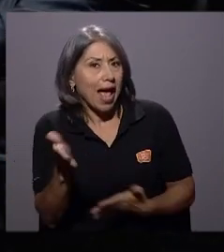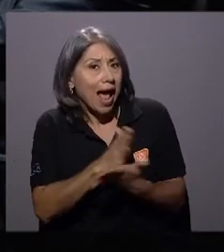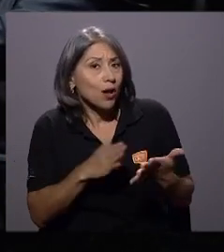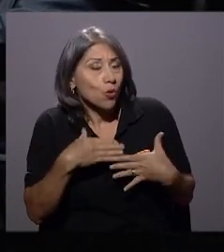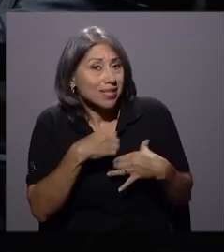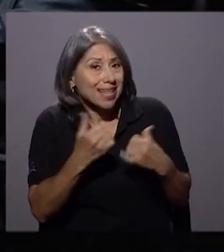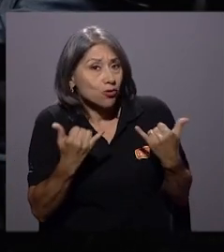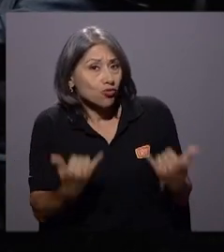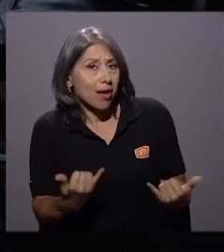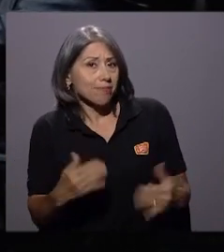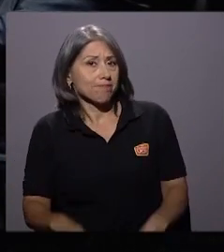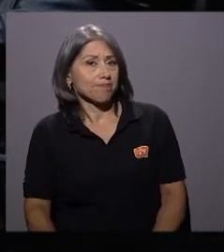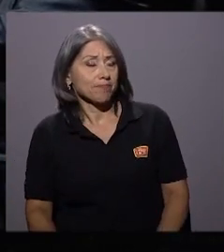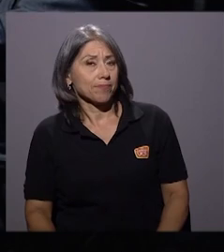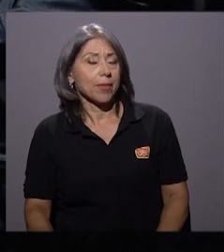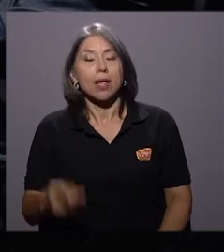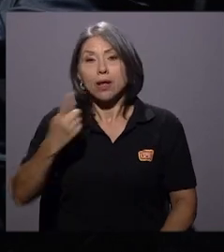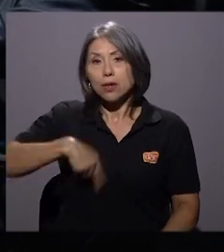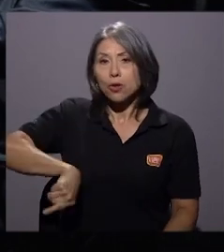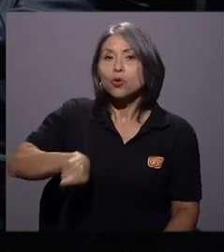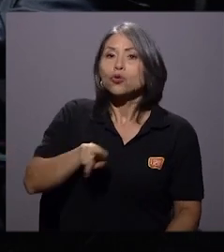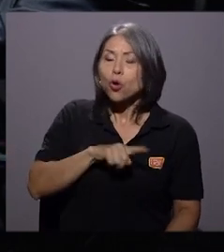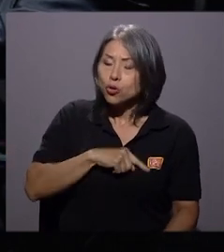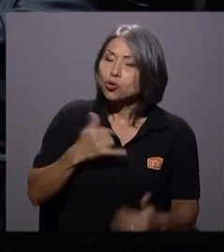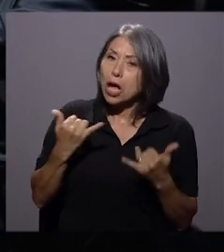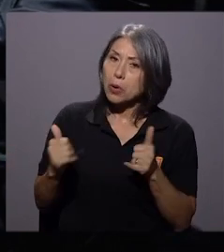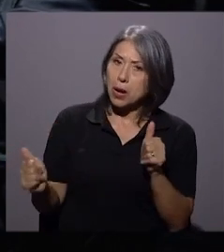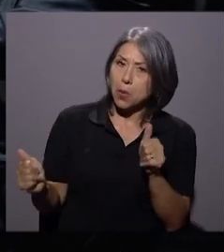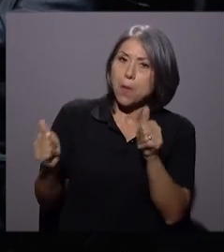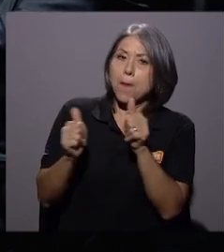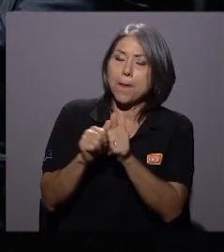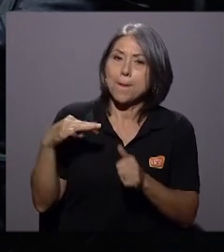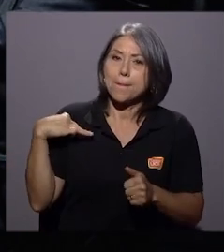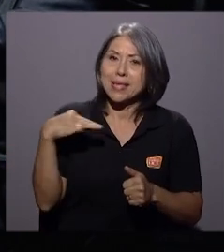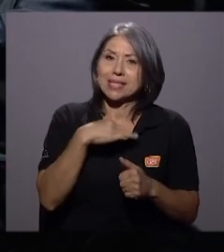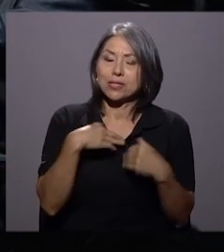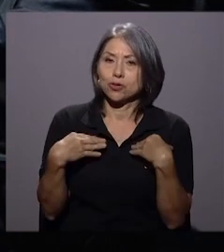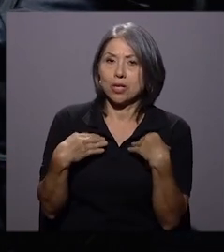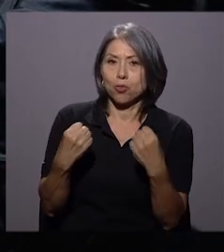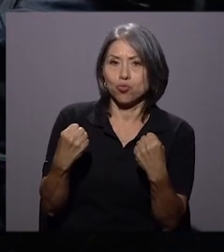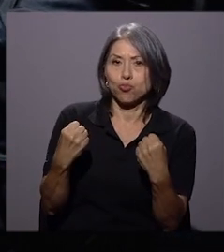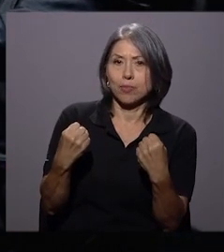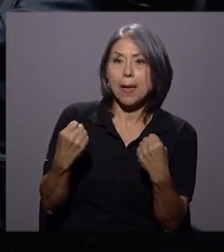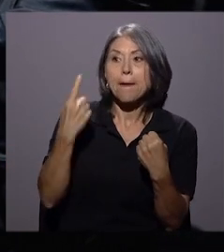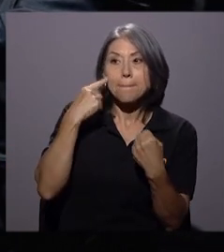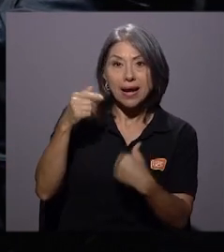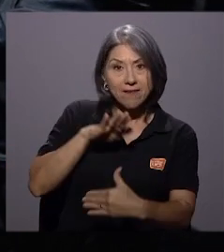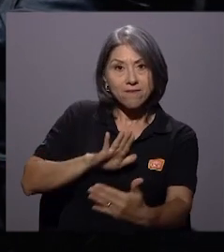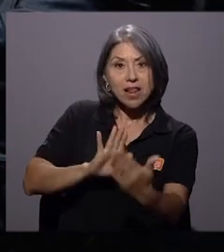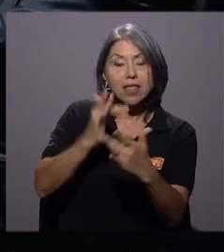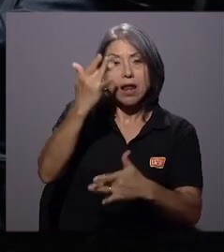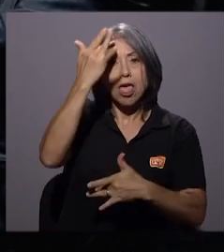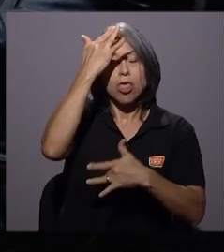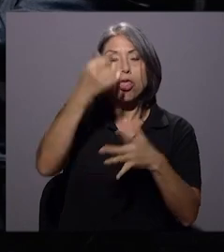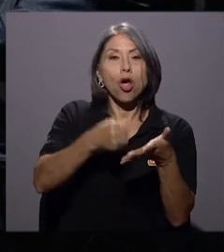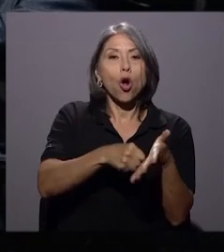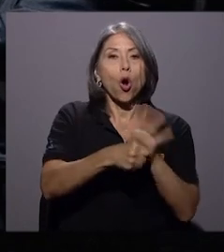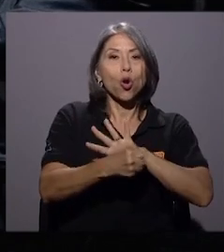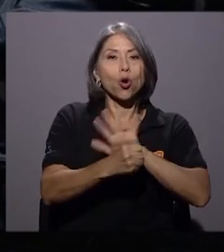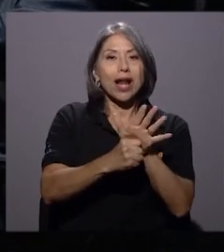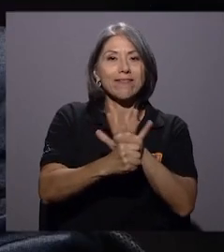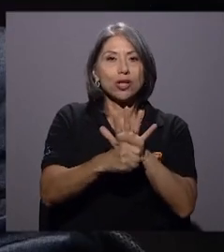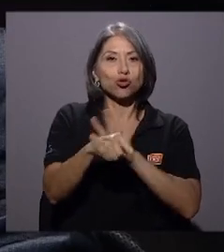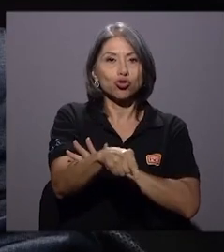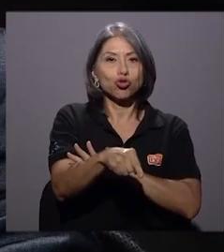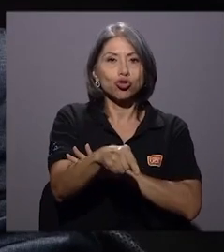Bueno, nosotros en primer lugar, como le decía, estamos acompañando al Ministerio de Salud para enfrentar este tema del coronavirus y hemos creído que es el ente